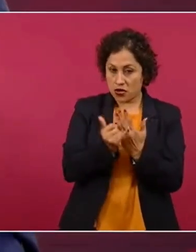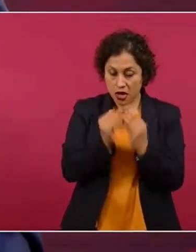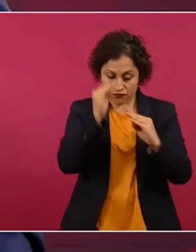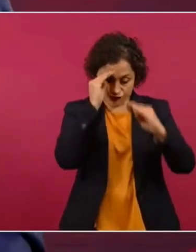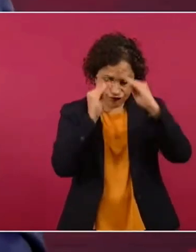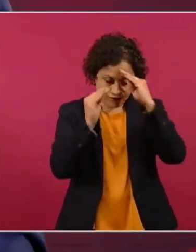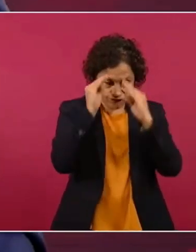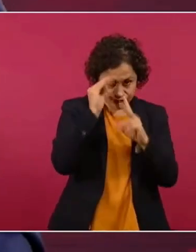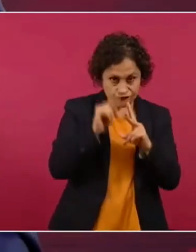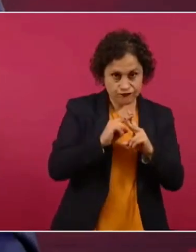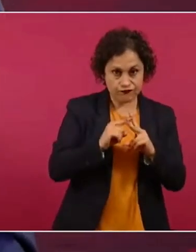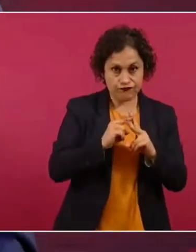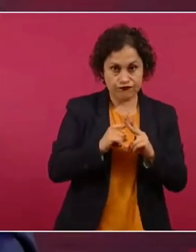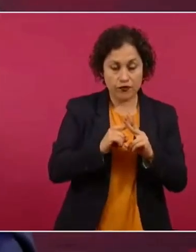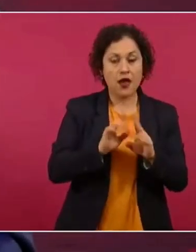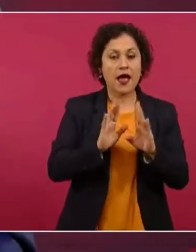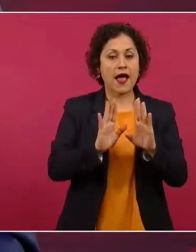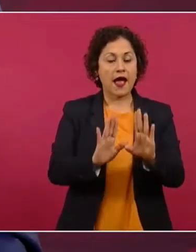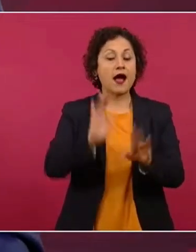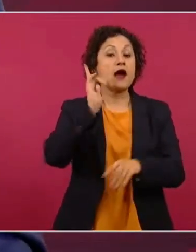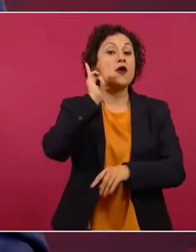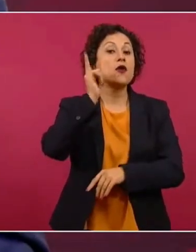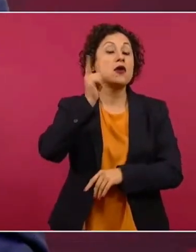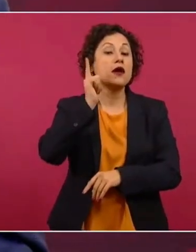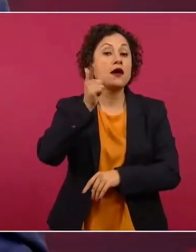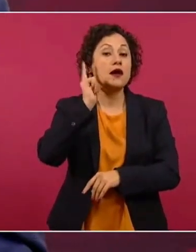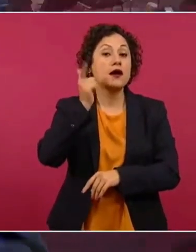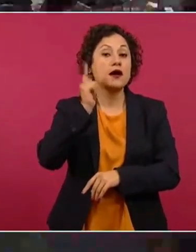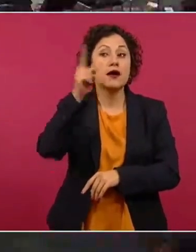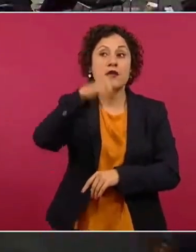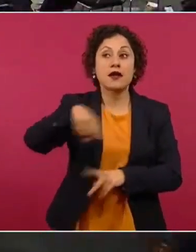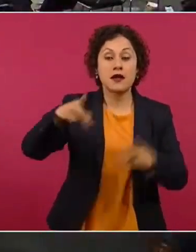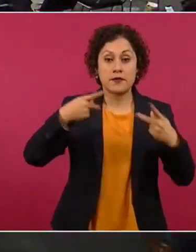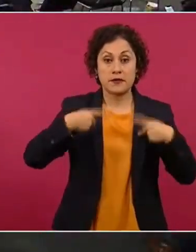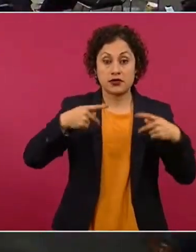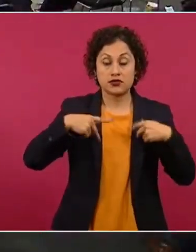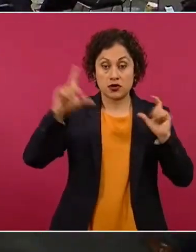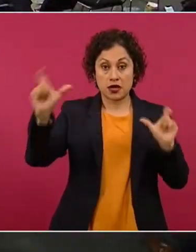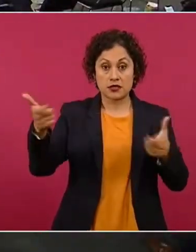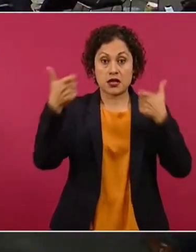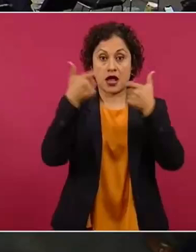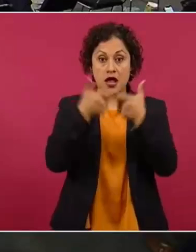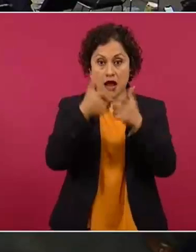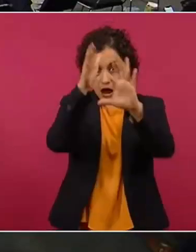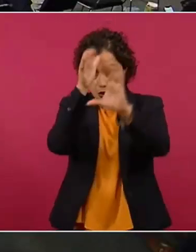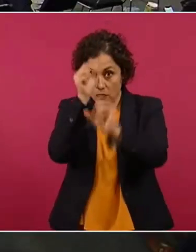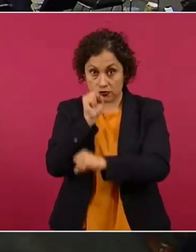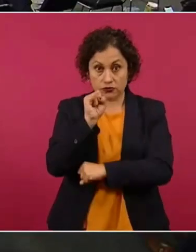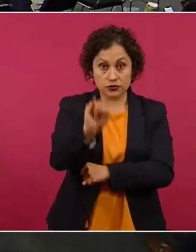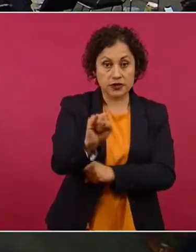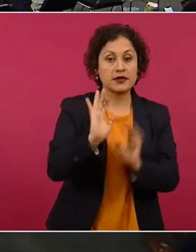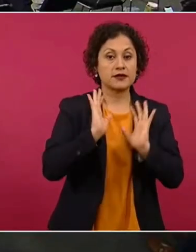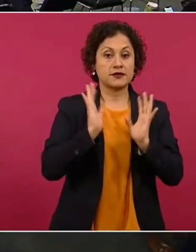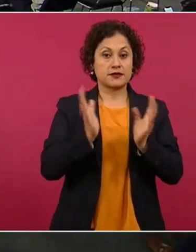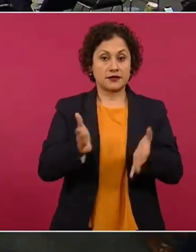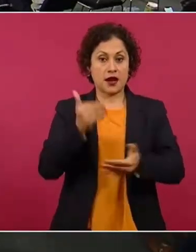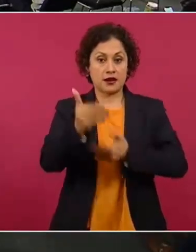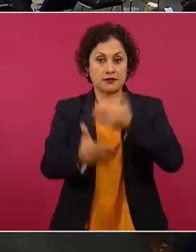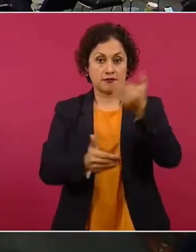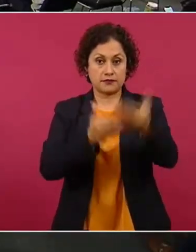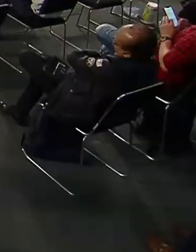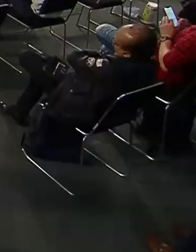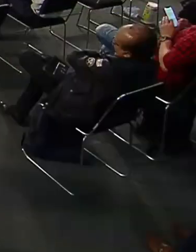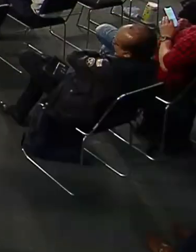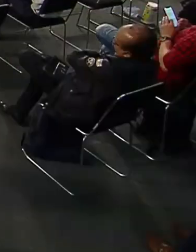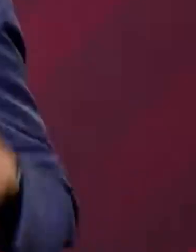ojalá, y los inversionistas se terminen de animar. Ya se dieron las